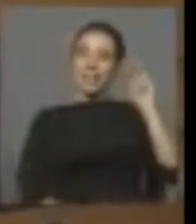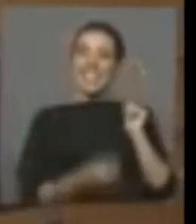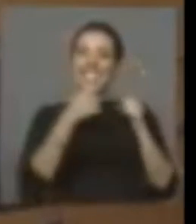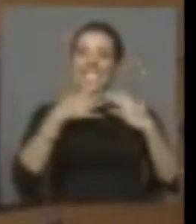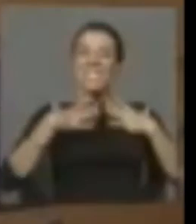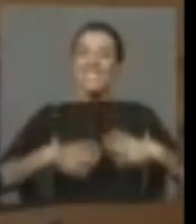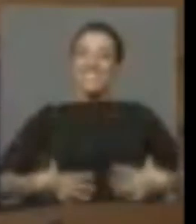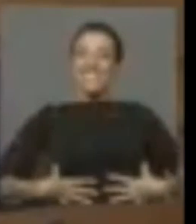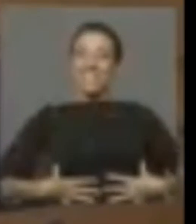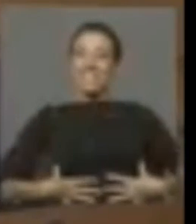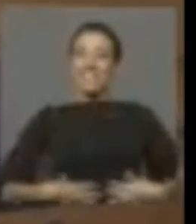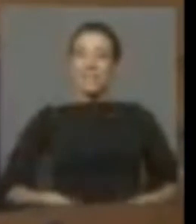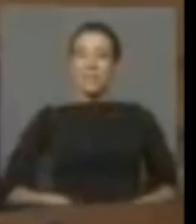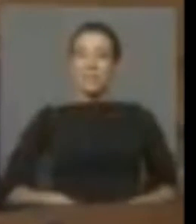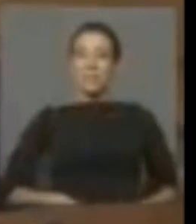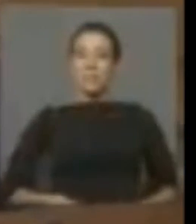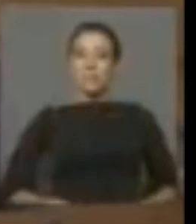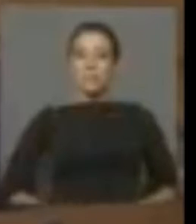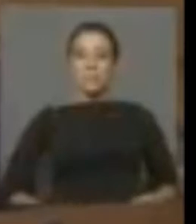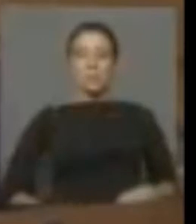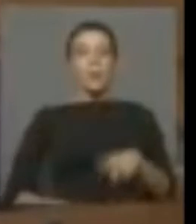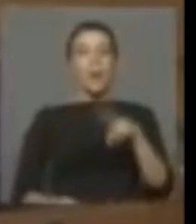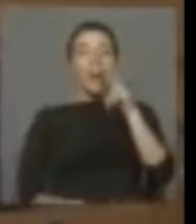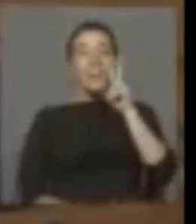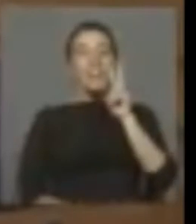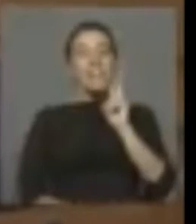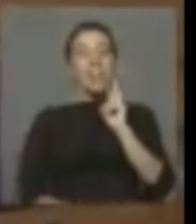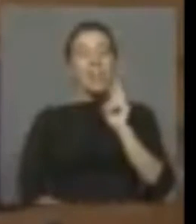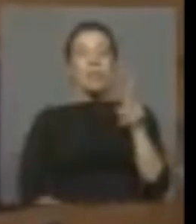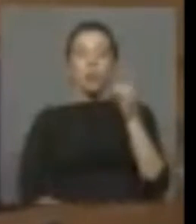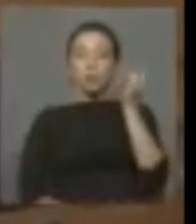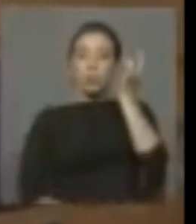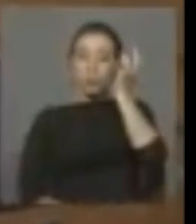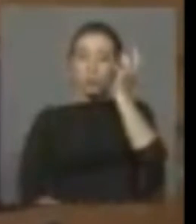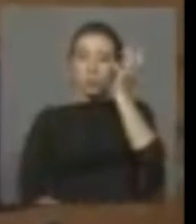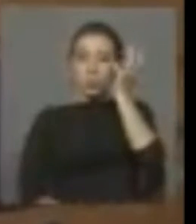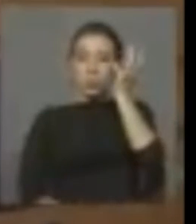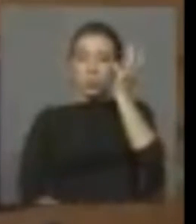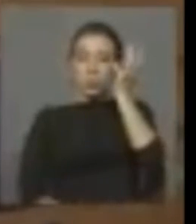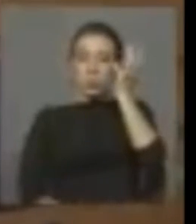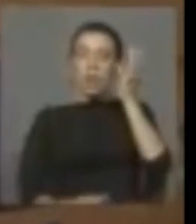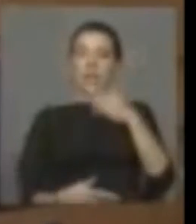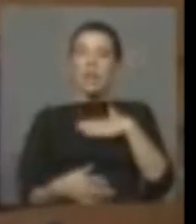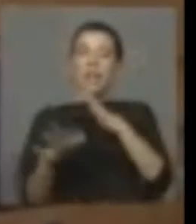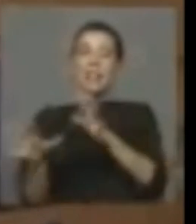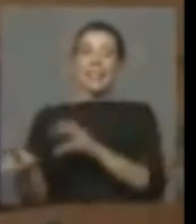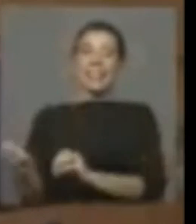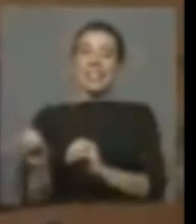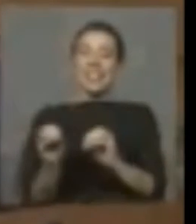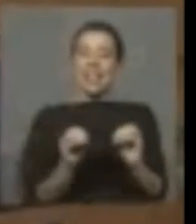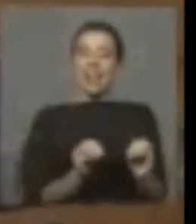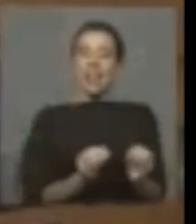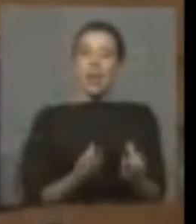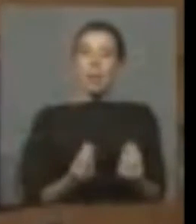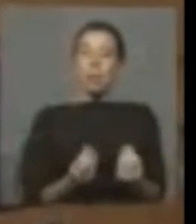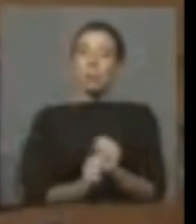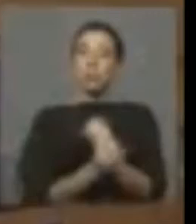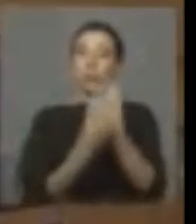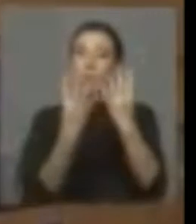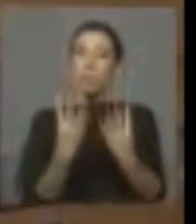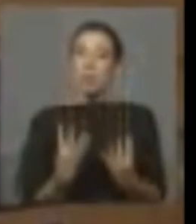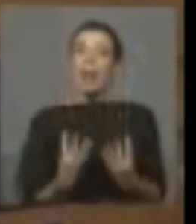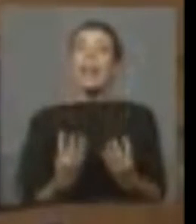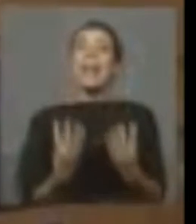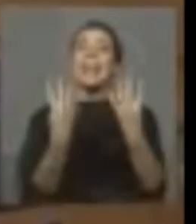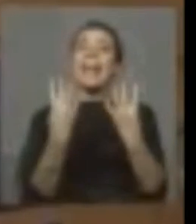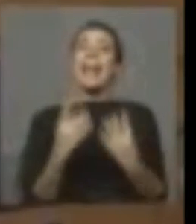en el siguiente tenor y sentido. En Valdivia hemos tenido conocimiento de la intención de trasladar un número importante de reos a la cárcel